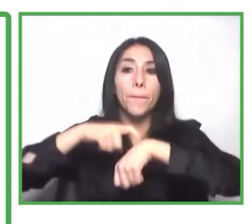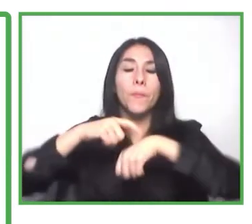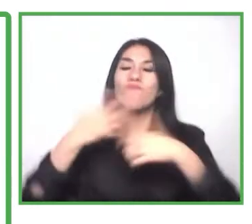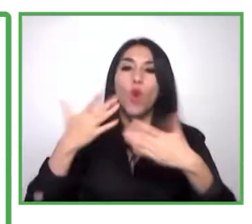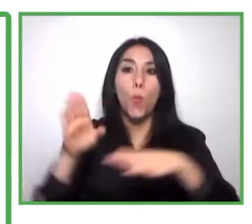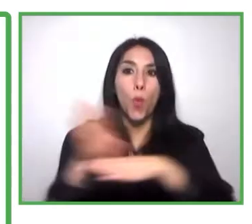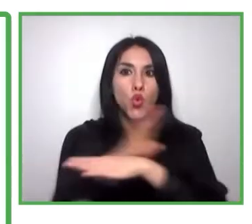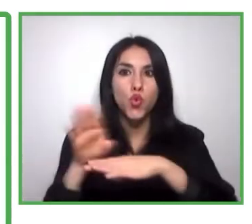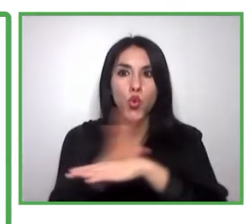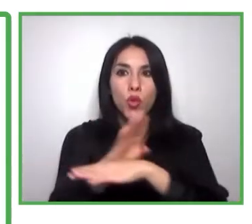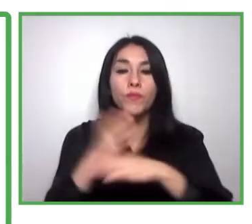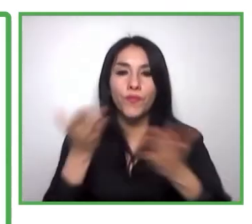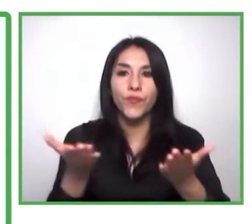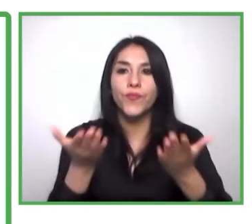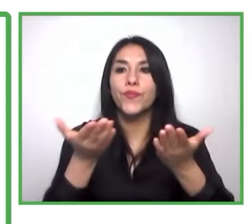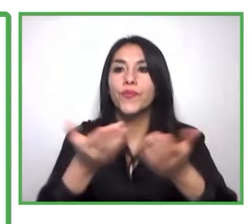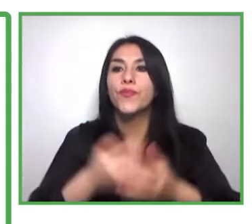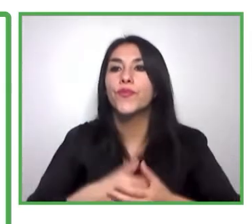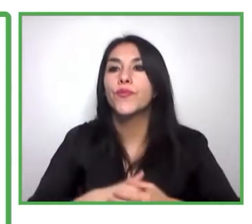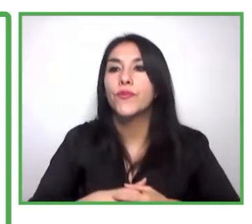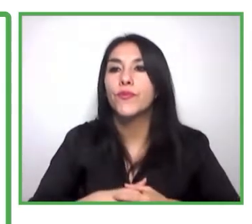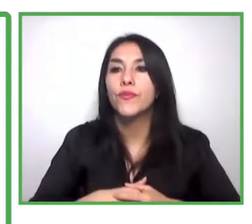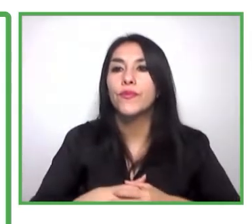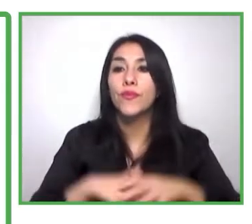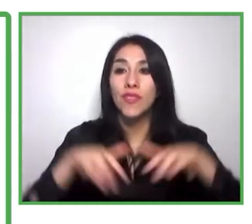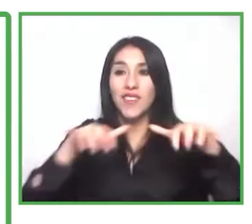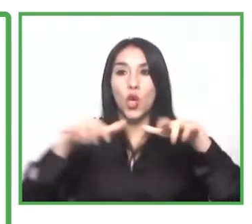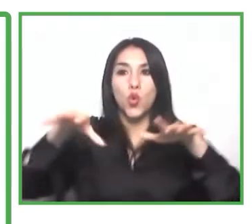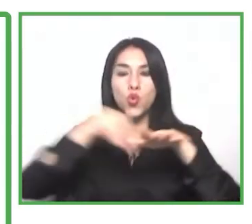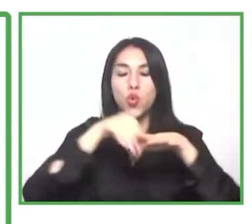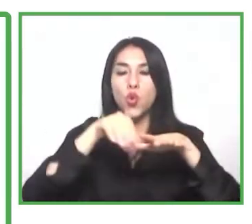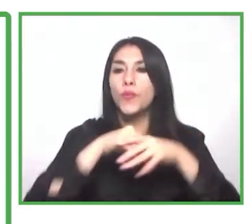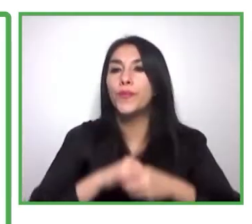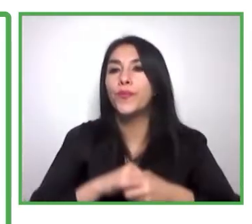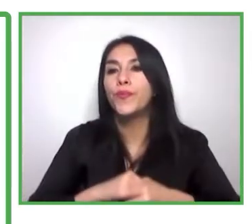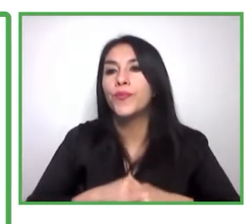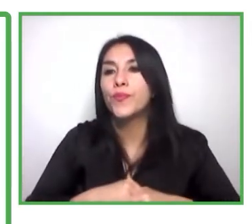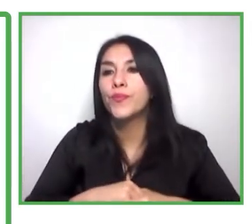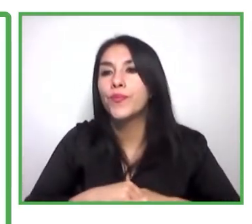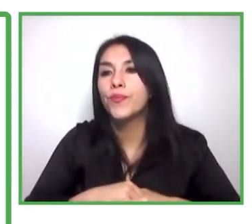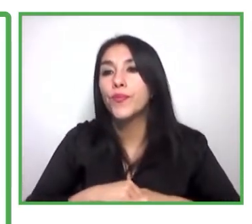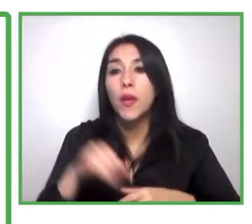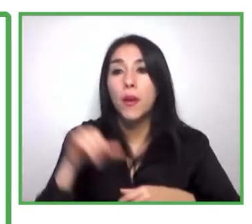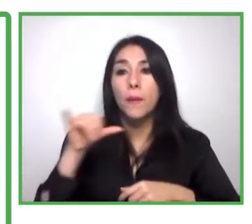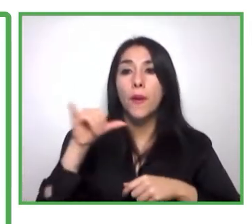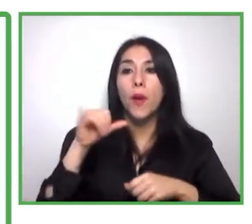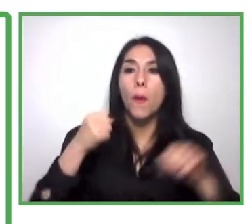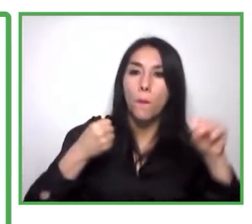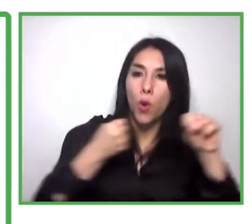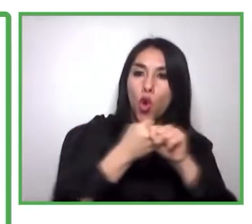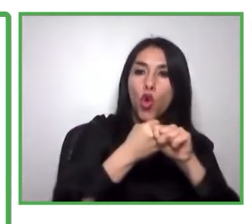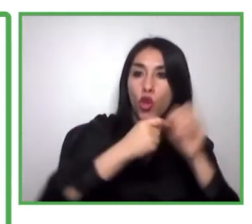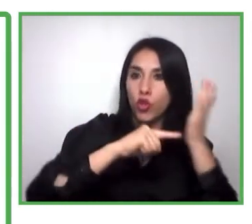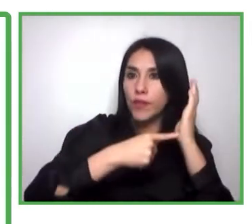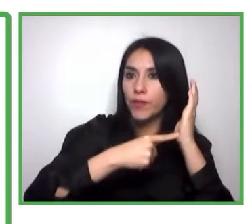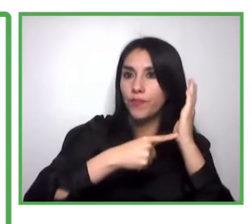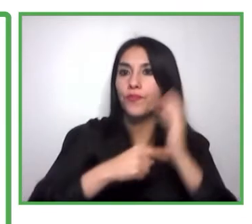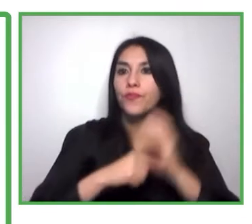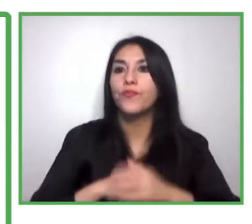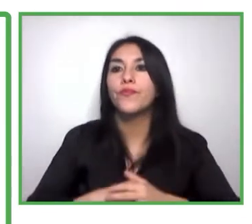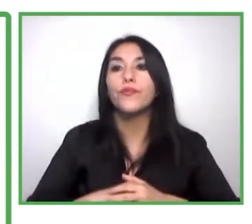plataformas que generan las empresas que están participando en Expo Inclusión de manera de no sesgarlas con plataformas